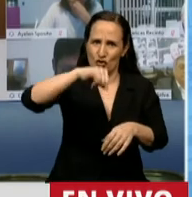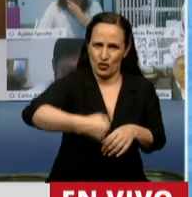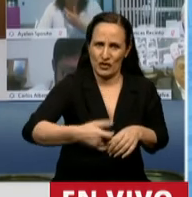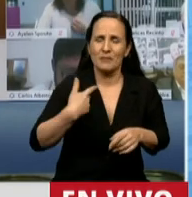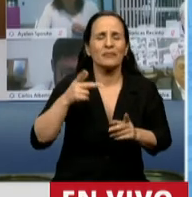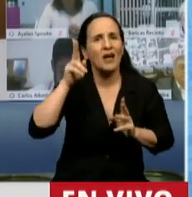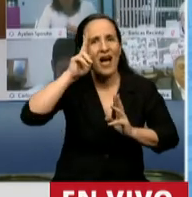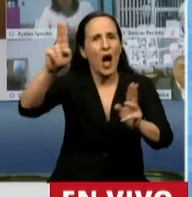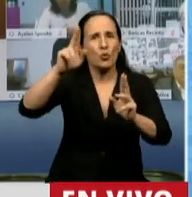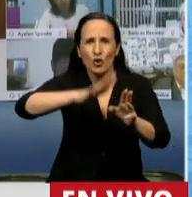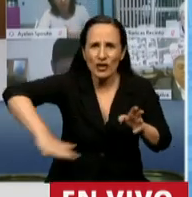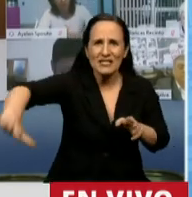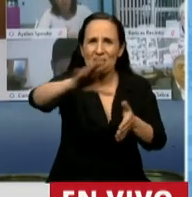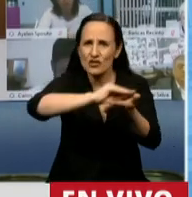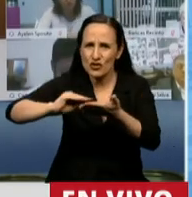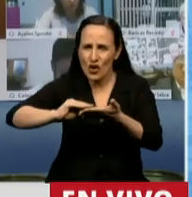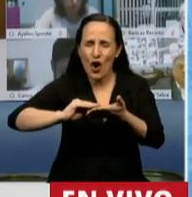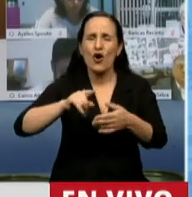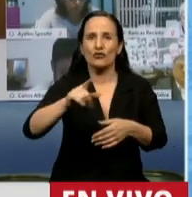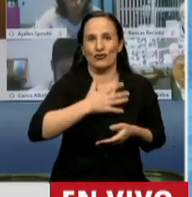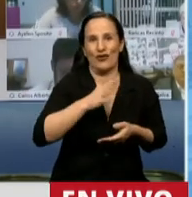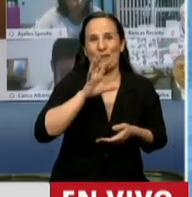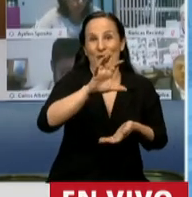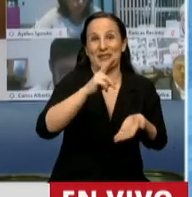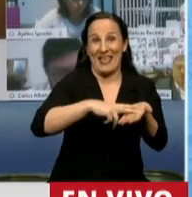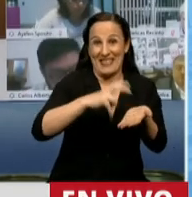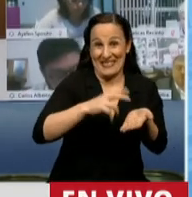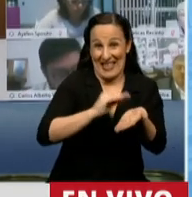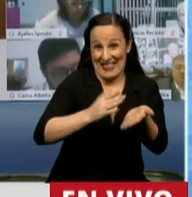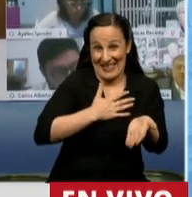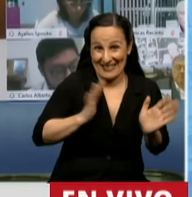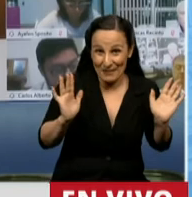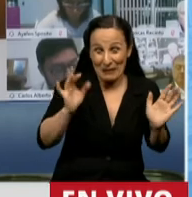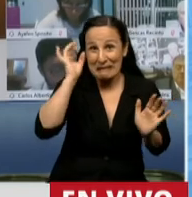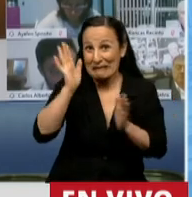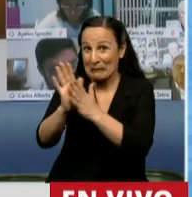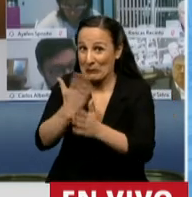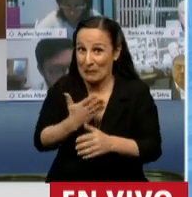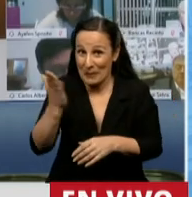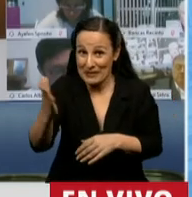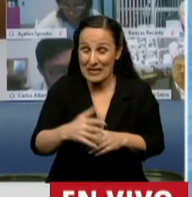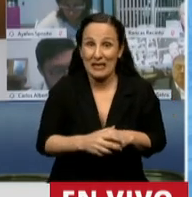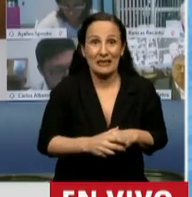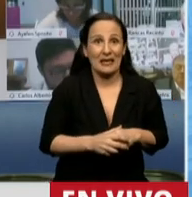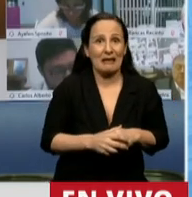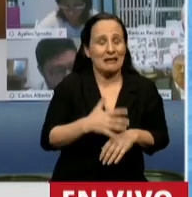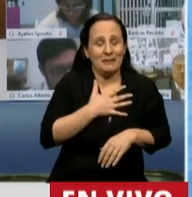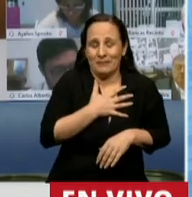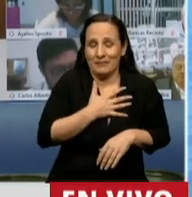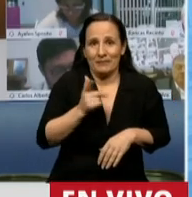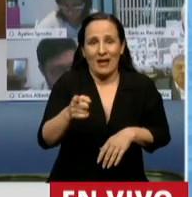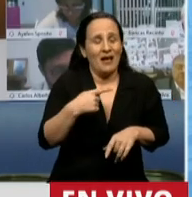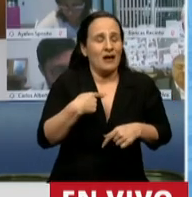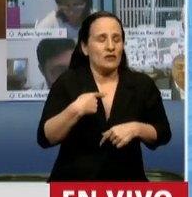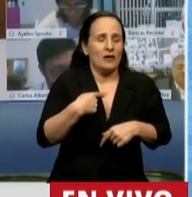al cuerpo como legislador salteño, disculpenme, señor presidente, un repudio total